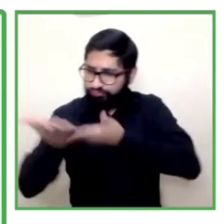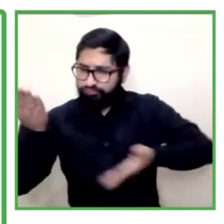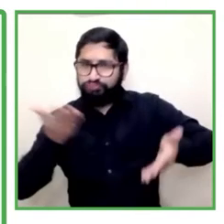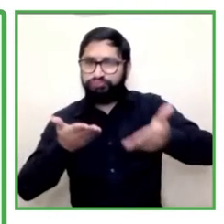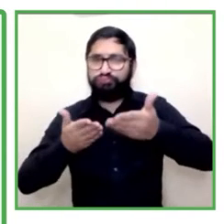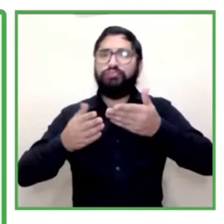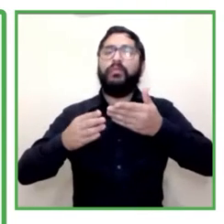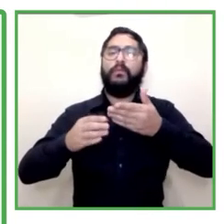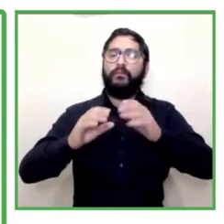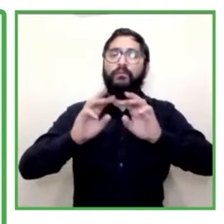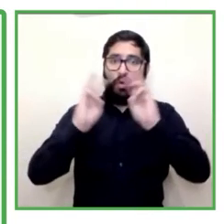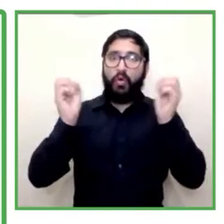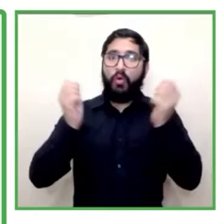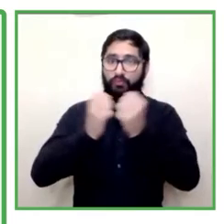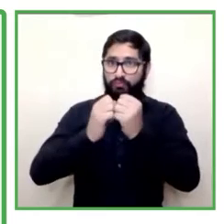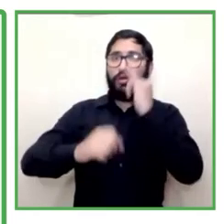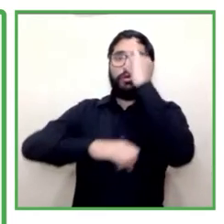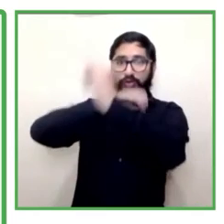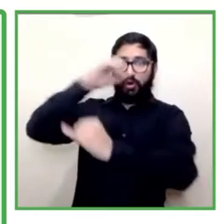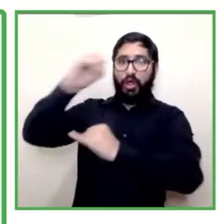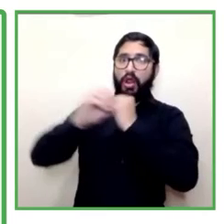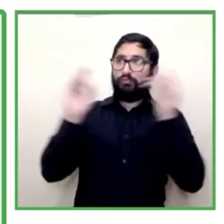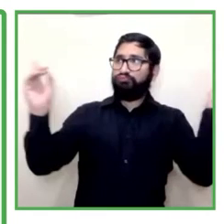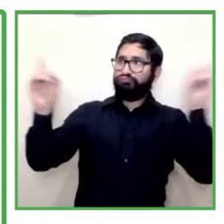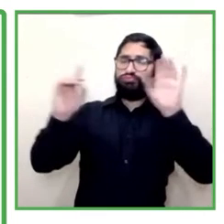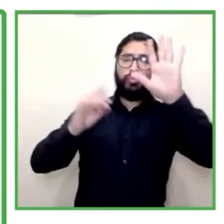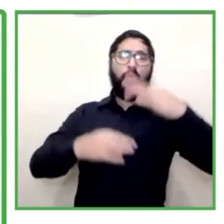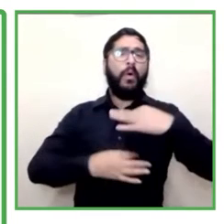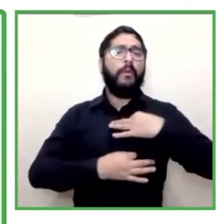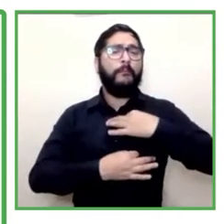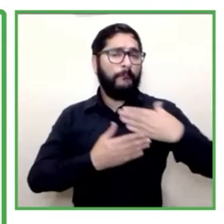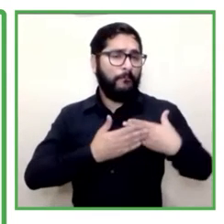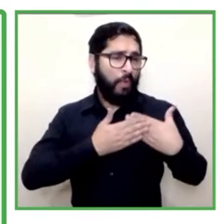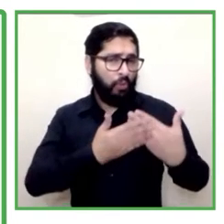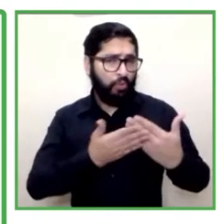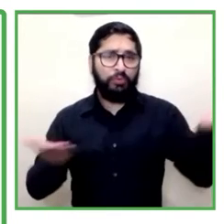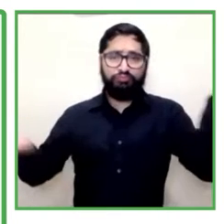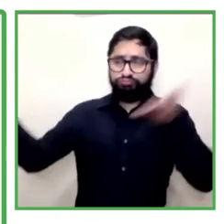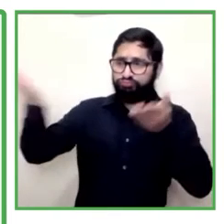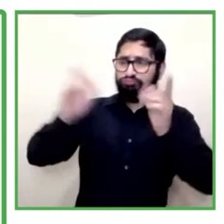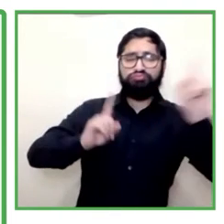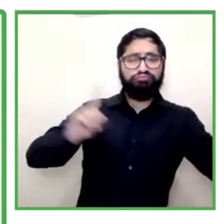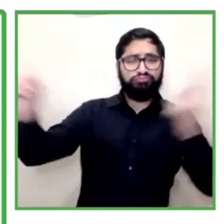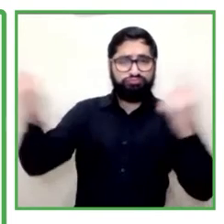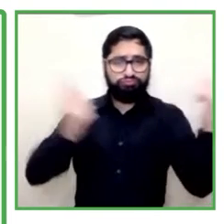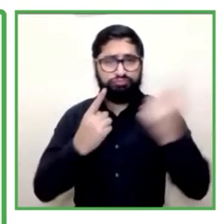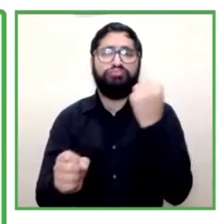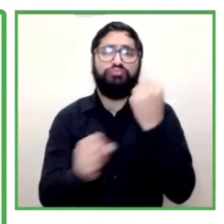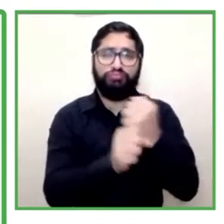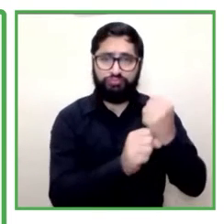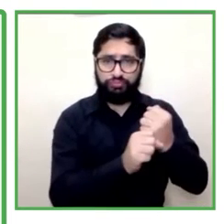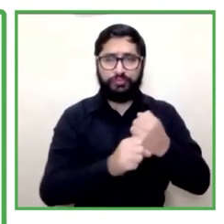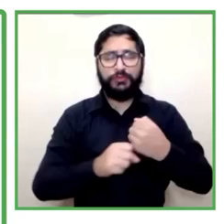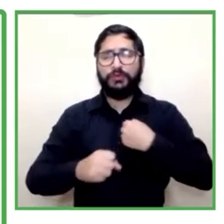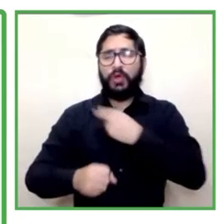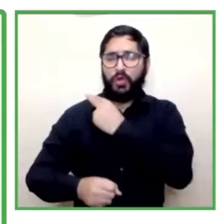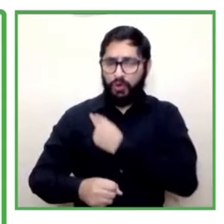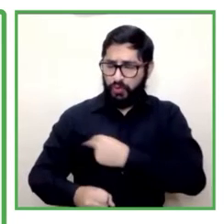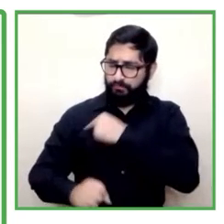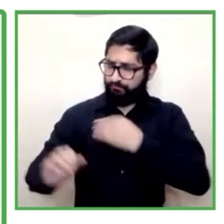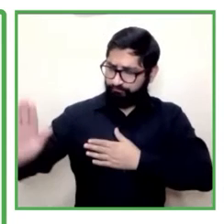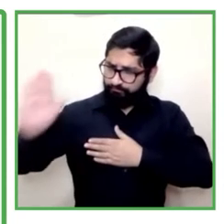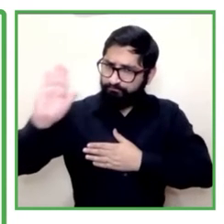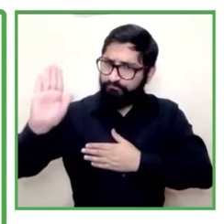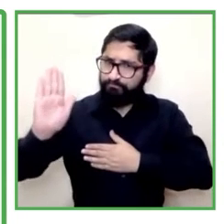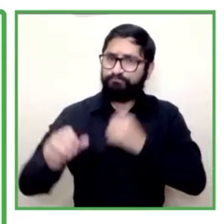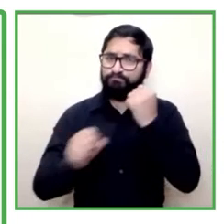abierta, que haya autonomía e independencia entre cada uno y los miembros, que haya un compromiso por la comunidad, que haya una cooperación entre los cooperativistas, que haya educación